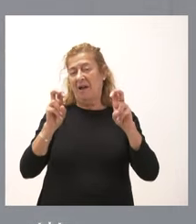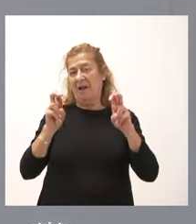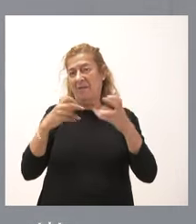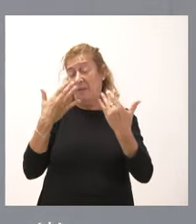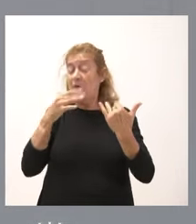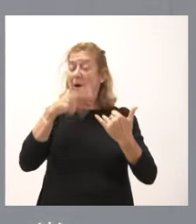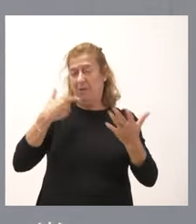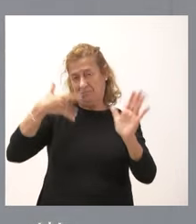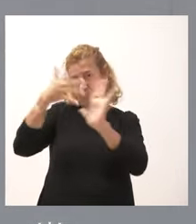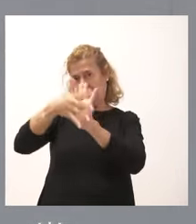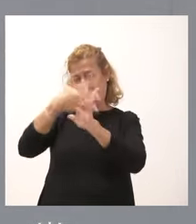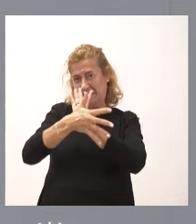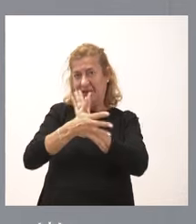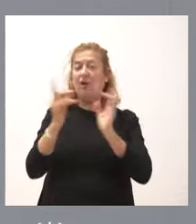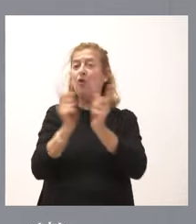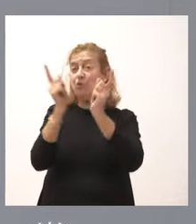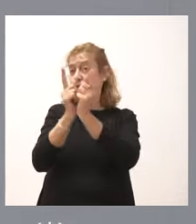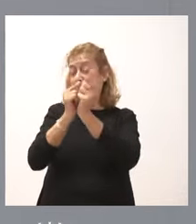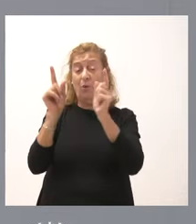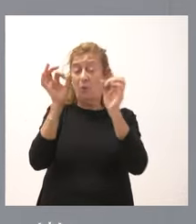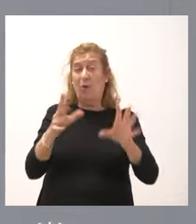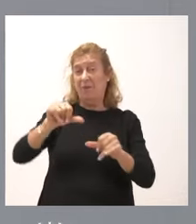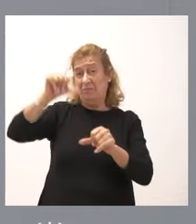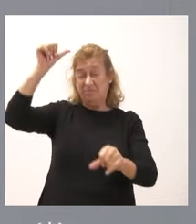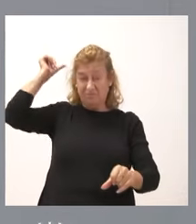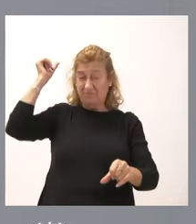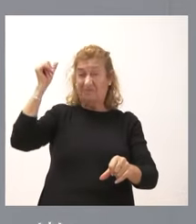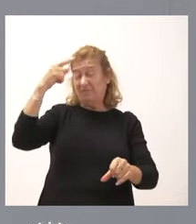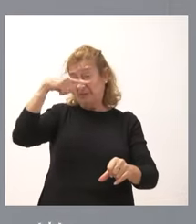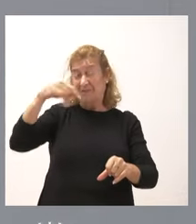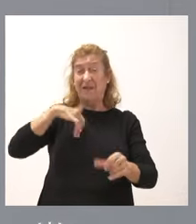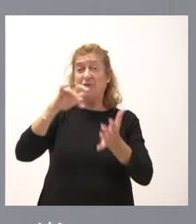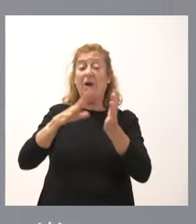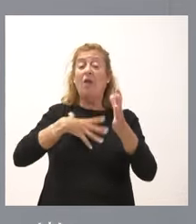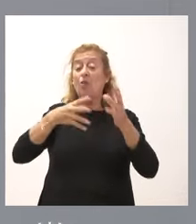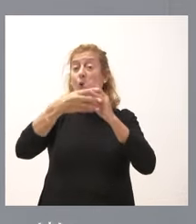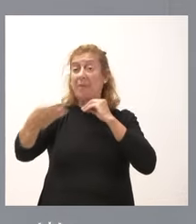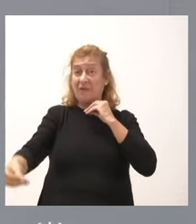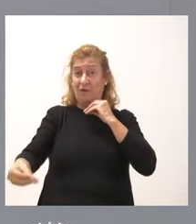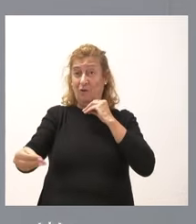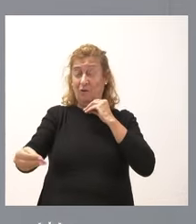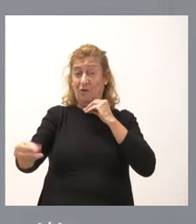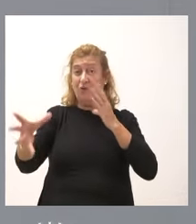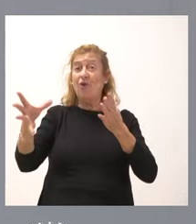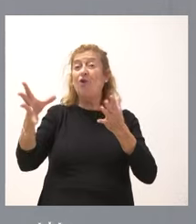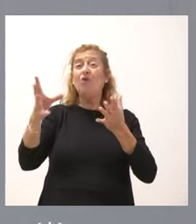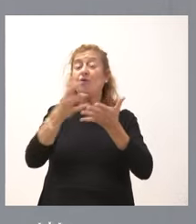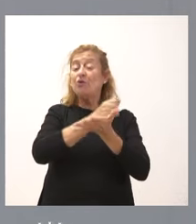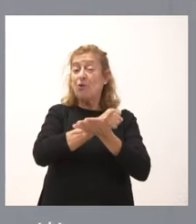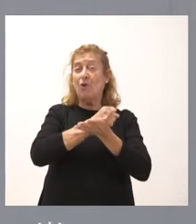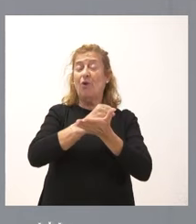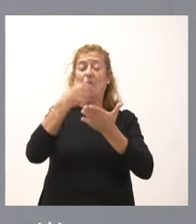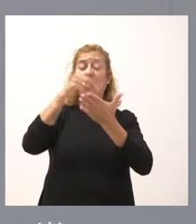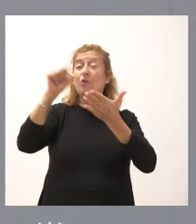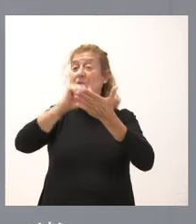paso a relatarles siquiera brevemente, como en ocasiones anteriores tienen ustedes también la documentación relativa a todas las notas de